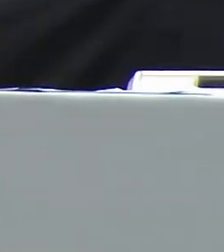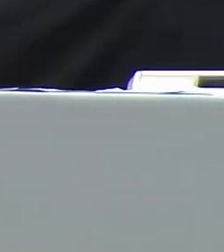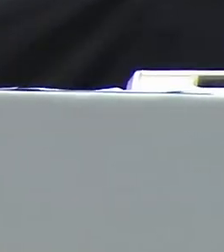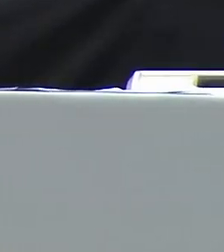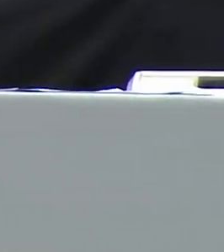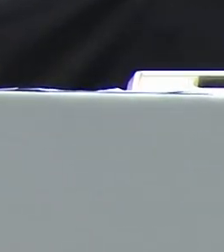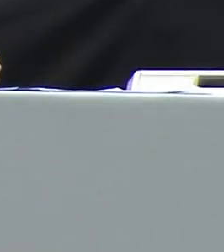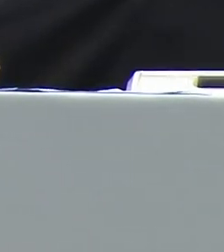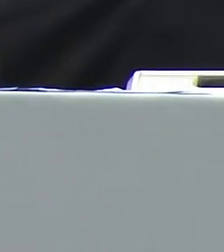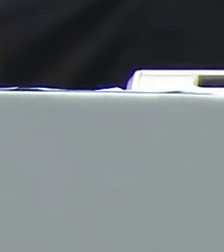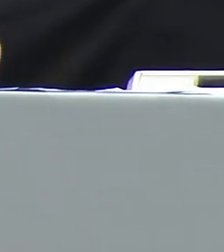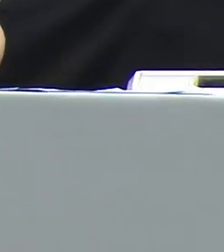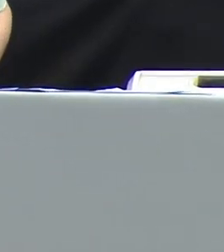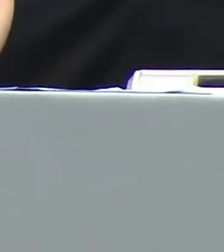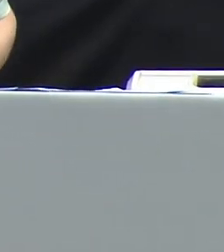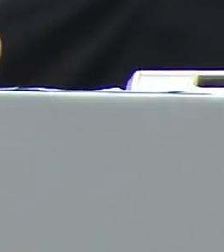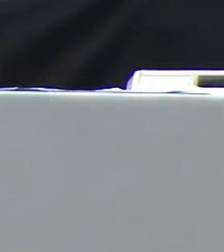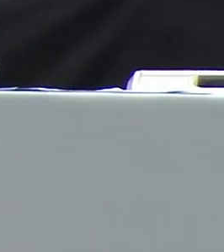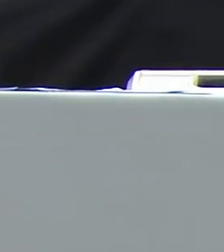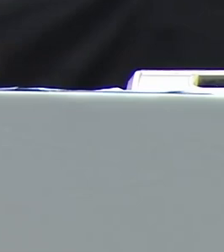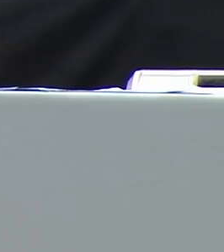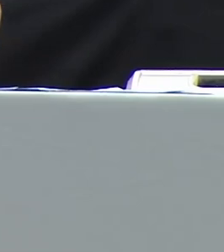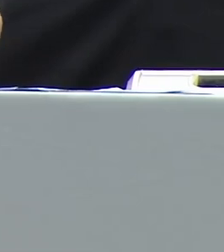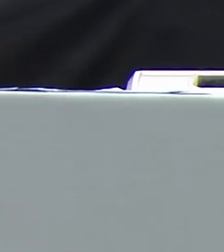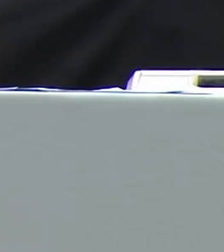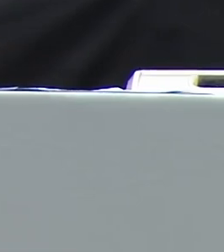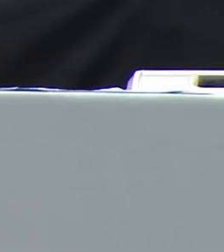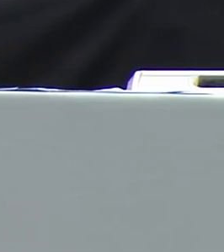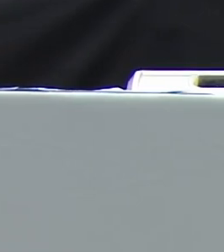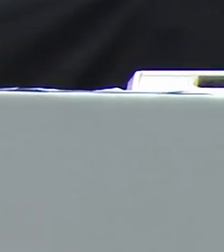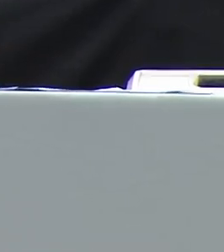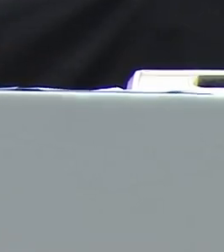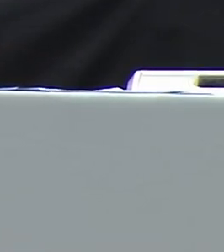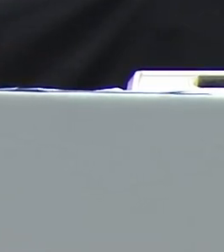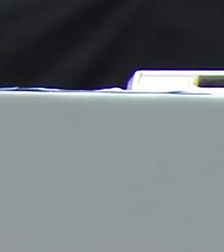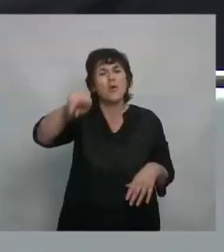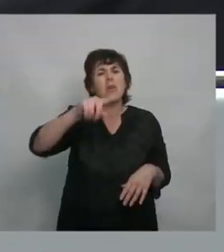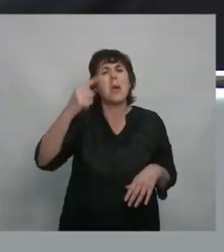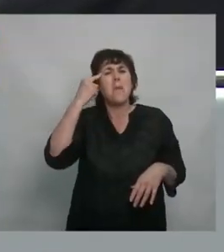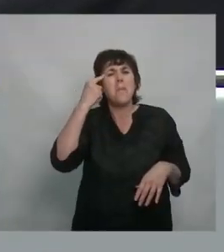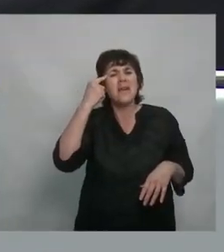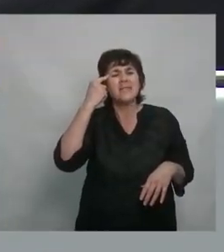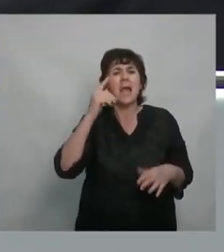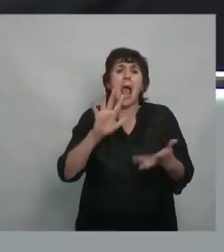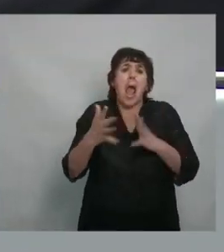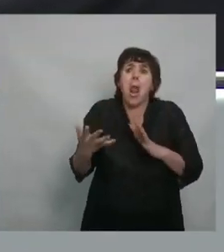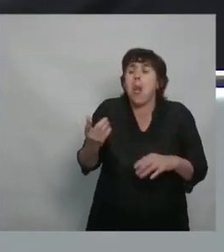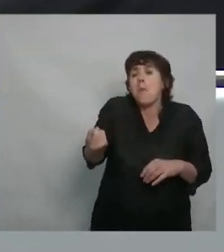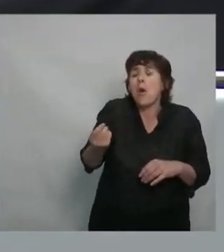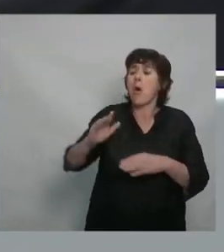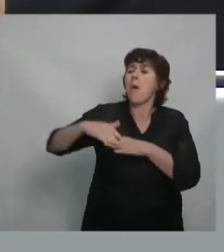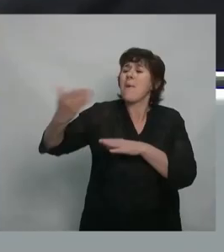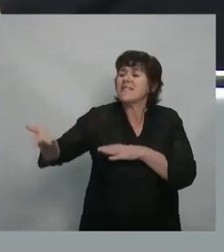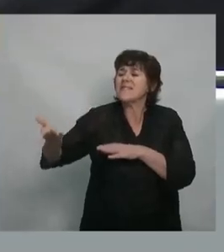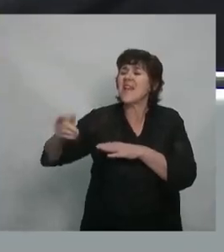los vagos de la guache. Y a lo mejor, a lo mejor pensemos un poco, el tipo veía en su casa y a lo mejor una vecina o el de enfrente